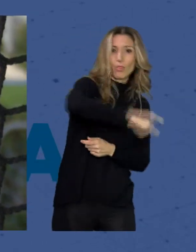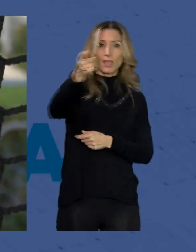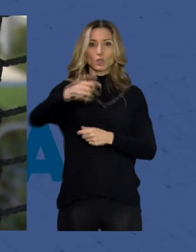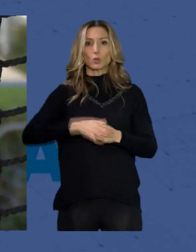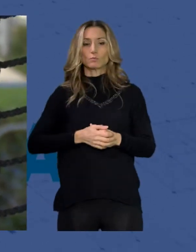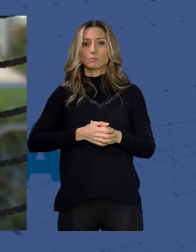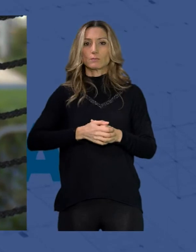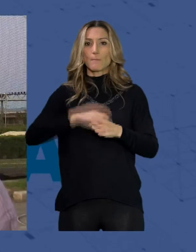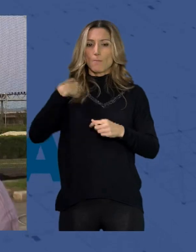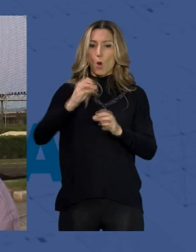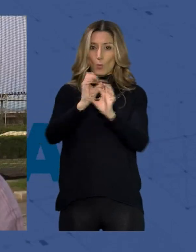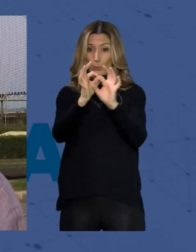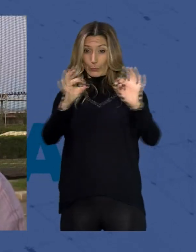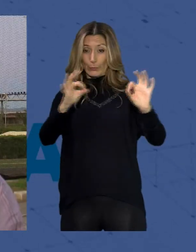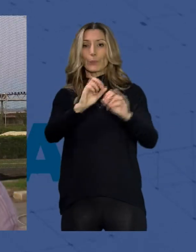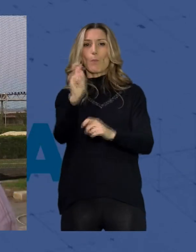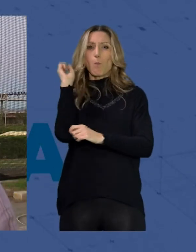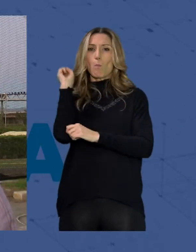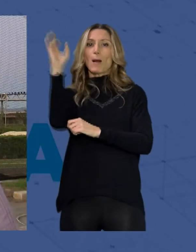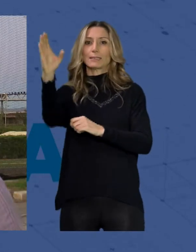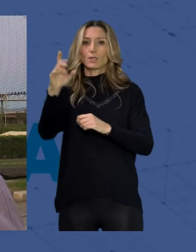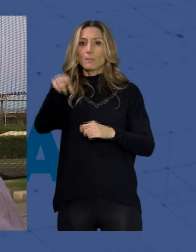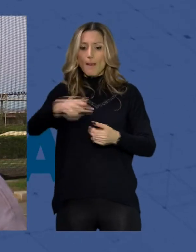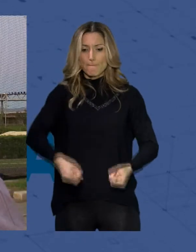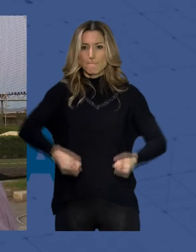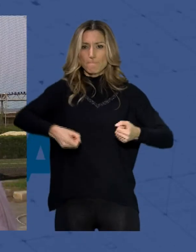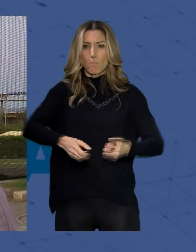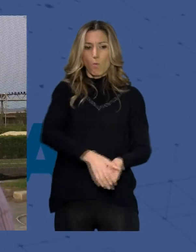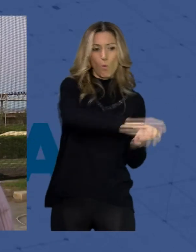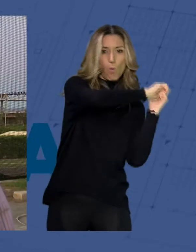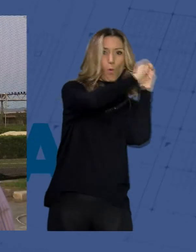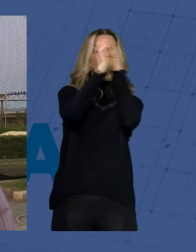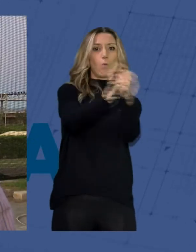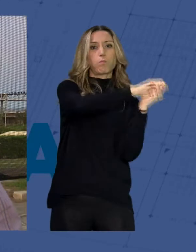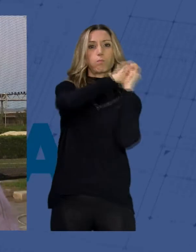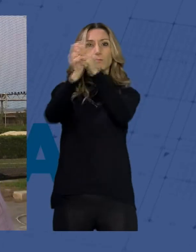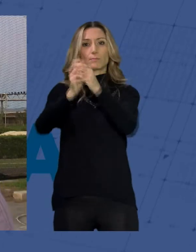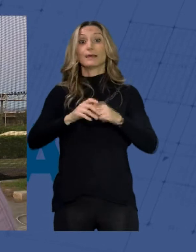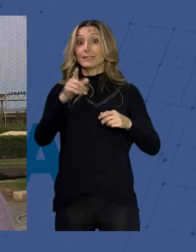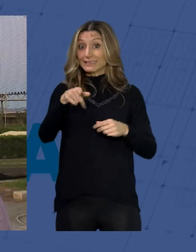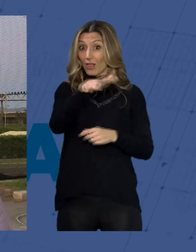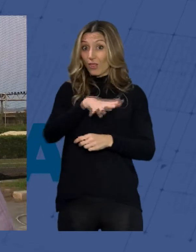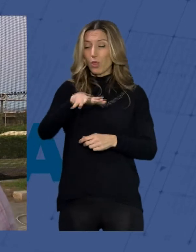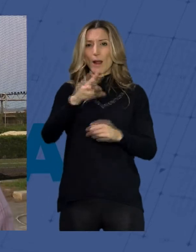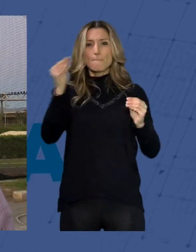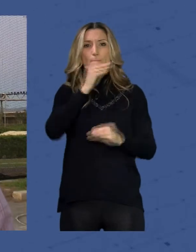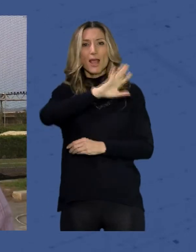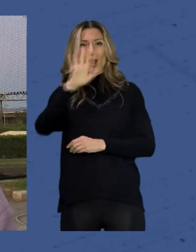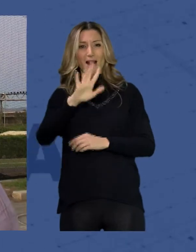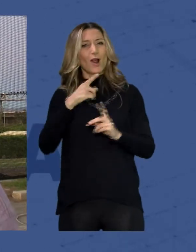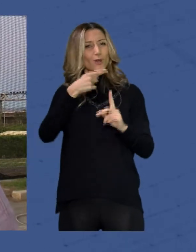pértiga martillo y peso es decir que lo que intentamos con esta zona es mejorar para